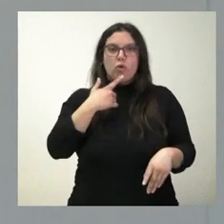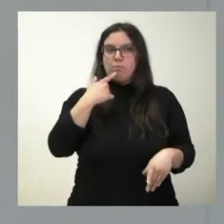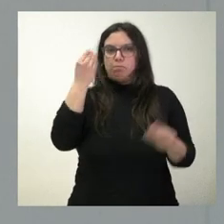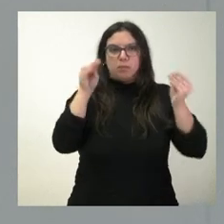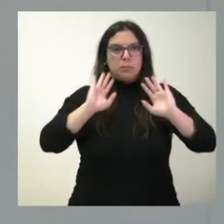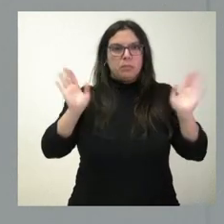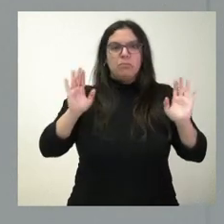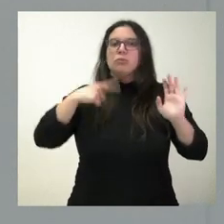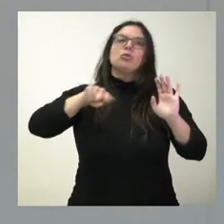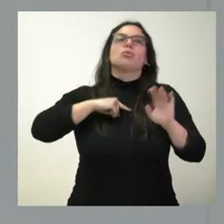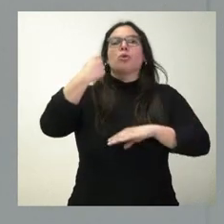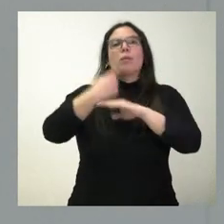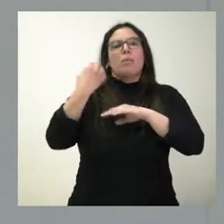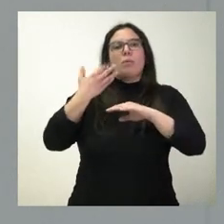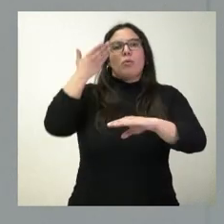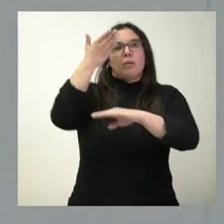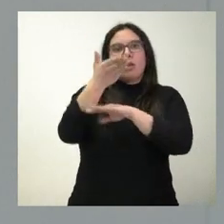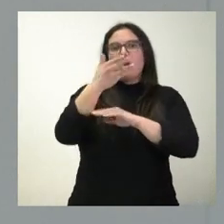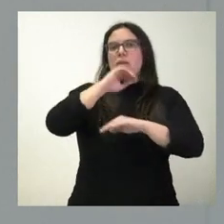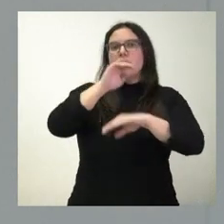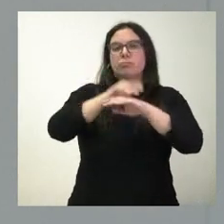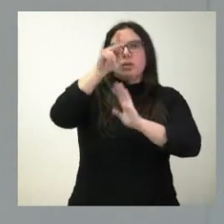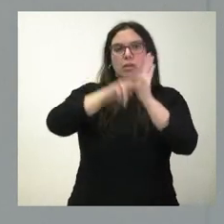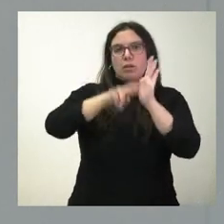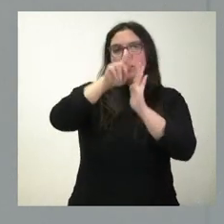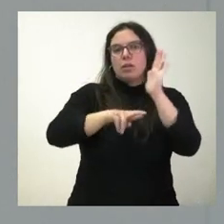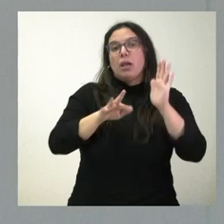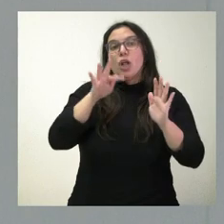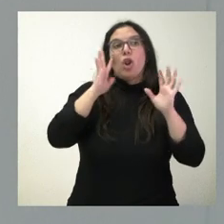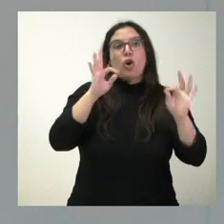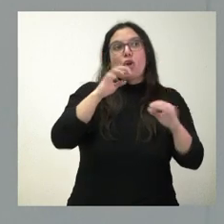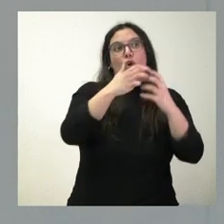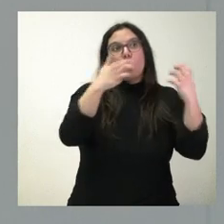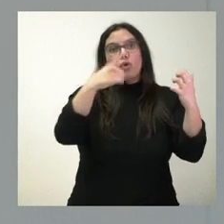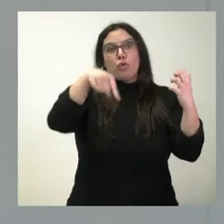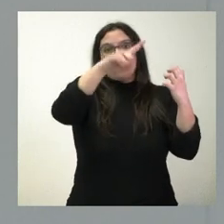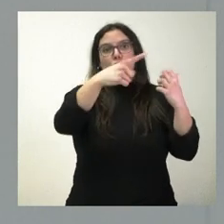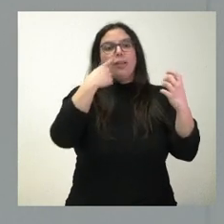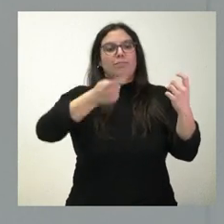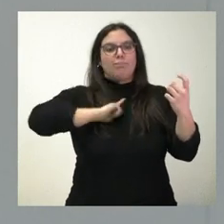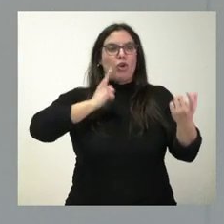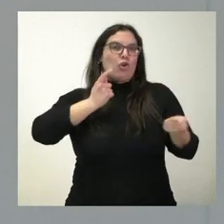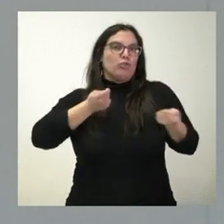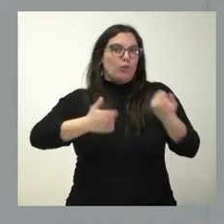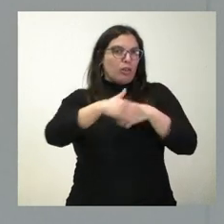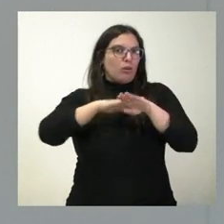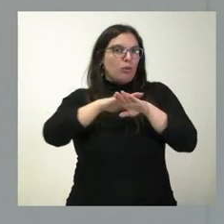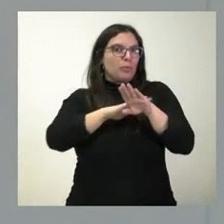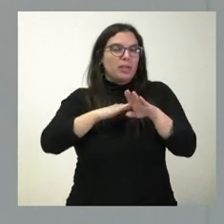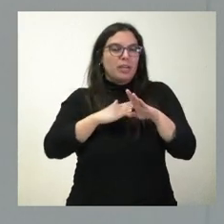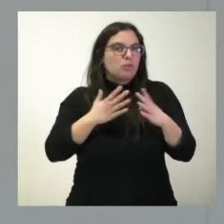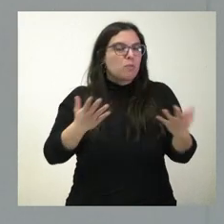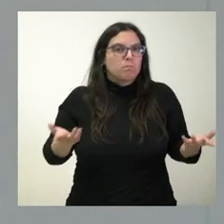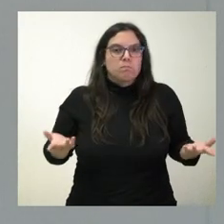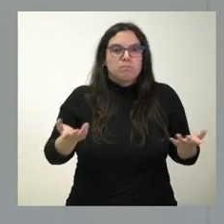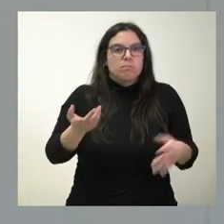Parlamento, tener la iniciativa parlamentaria y, lógicamente, ser objeto de control parlamentario en la medida que el Parlamento lo formule.